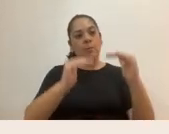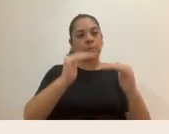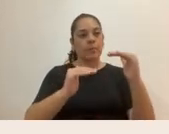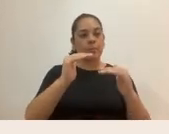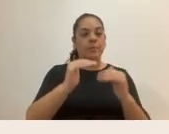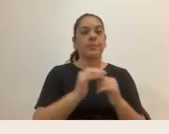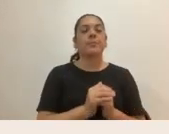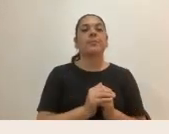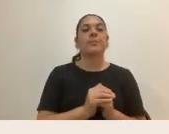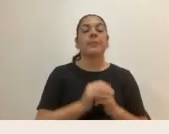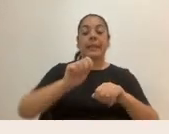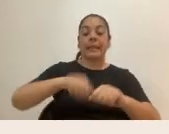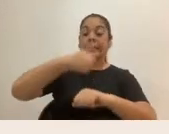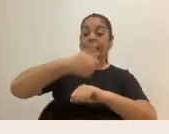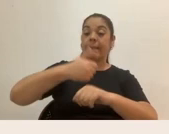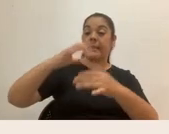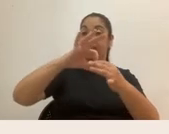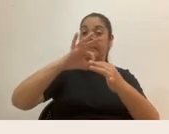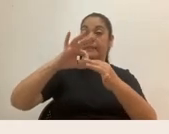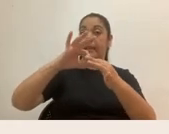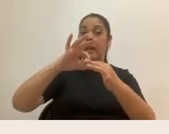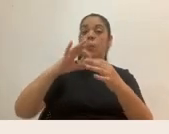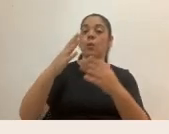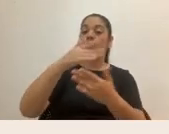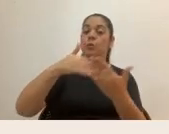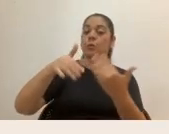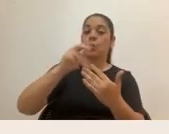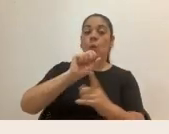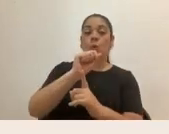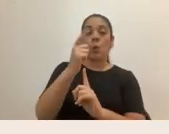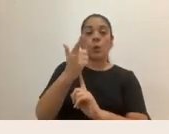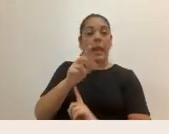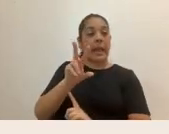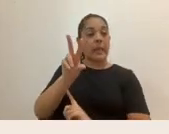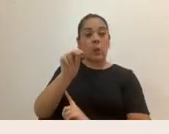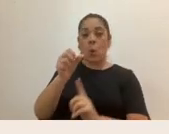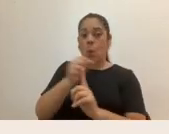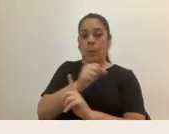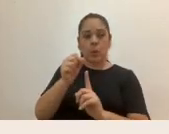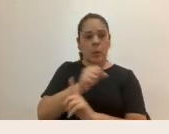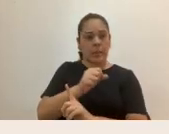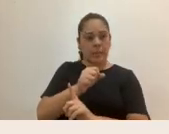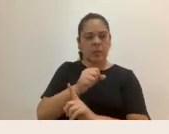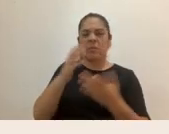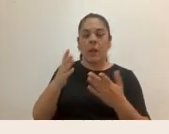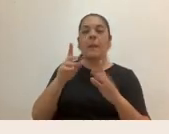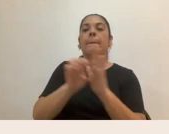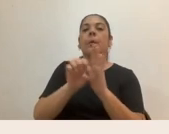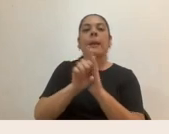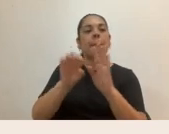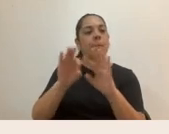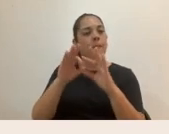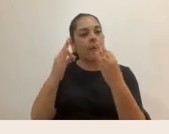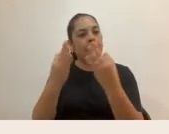Establecer vínculos sociales no violentos, y con esto me refiero a vínculos sociales, por ejemplo, en el espacio familiar, en el espacio